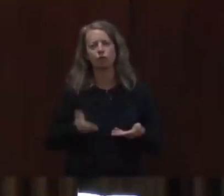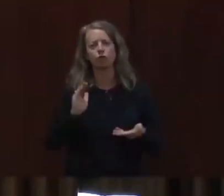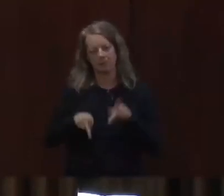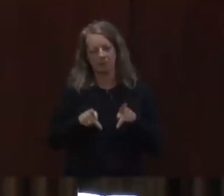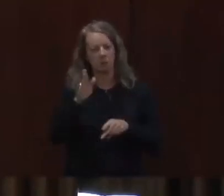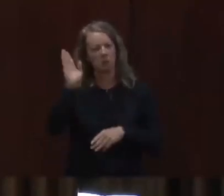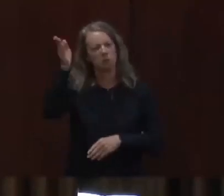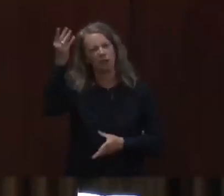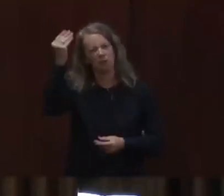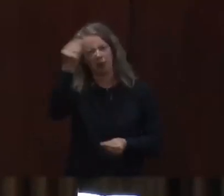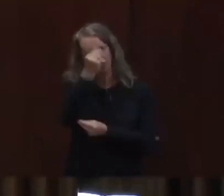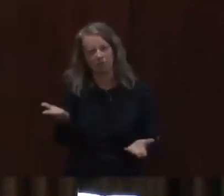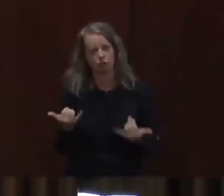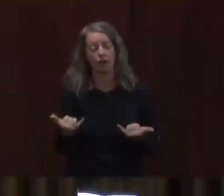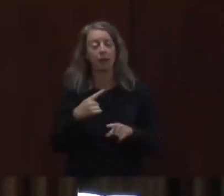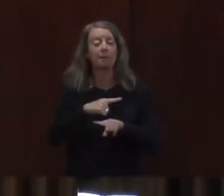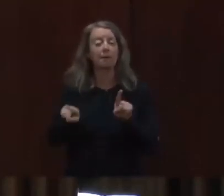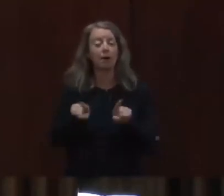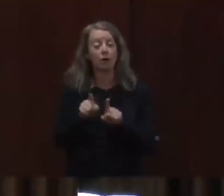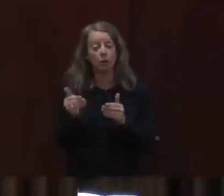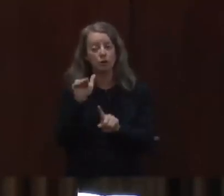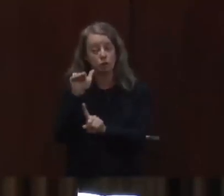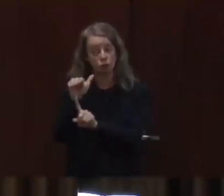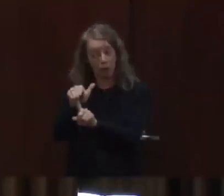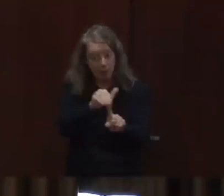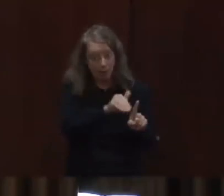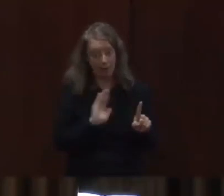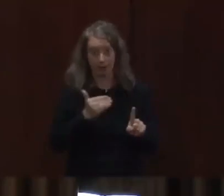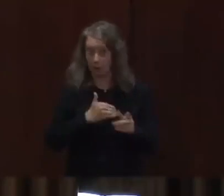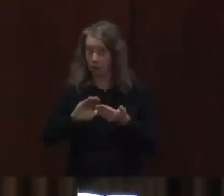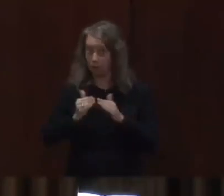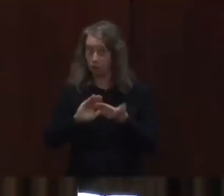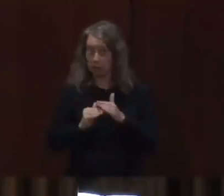A pesar de que el día, hora y formato es algo diferente,